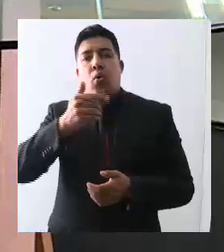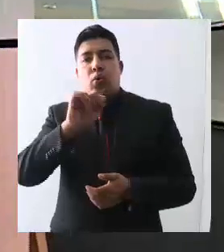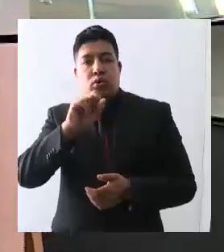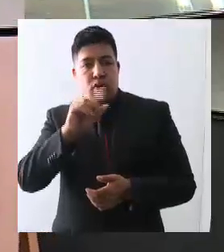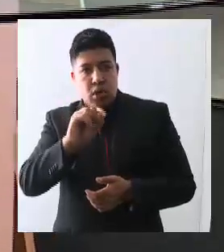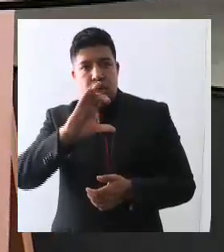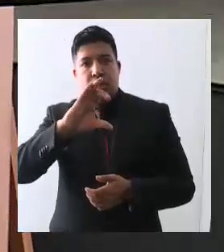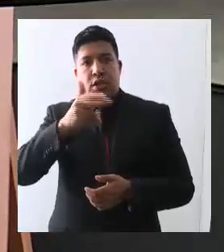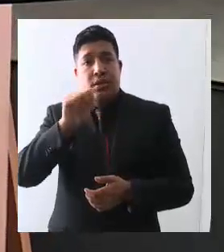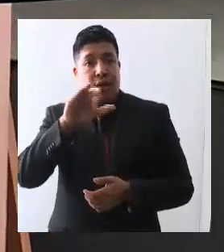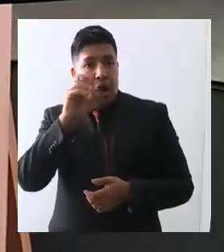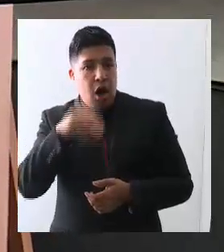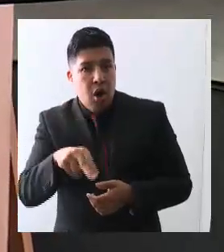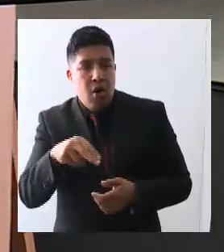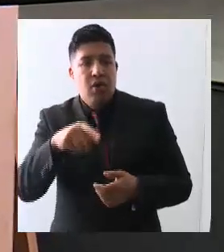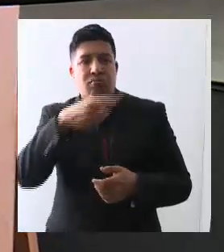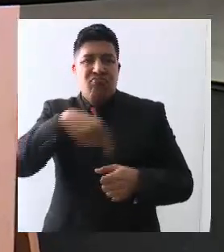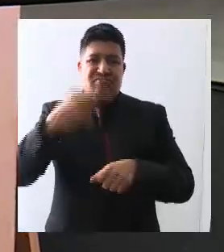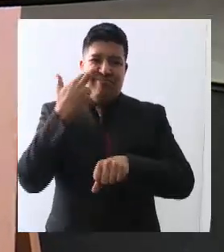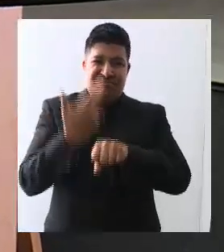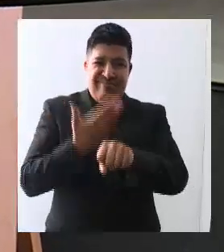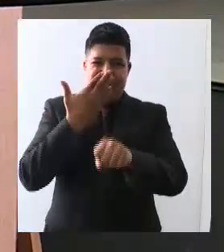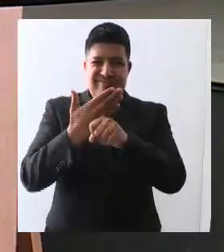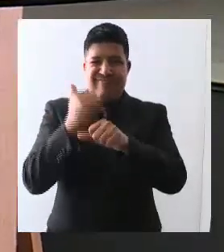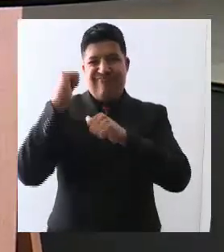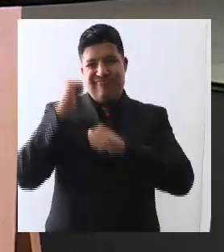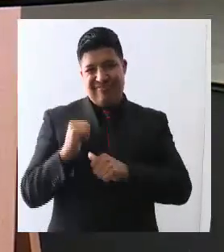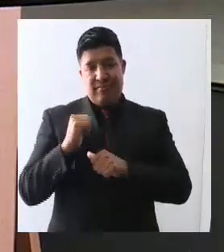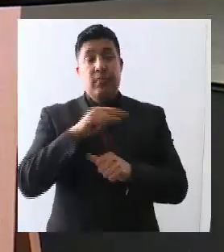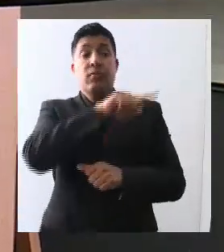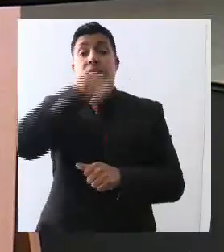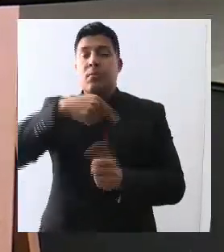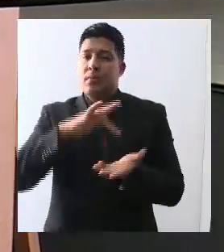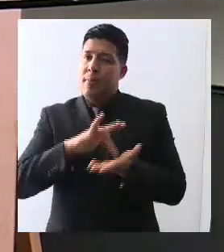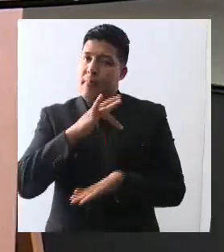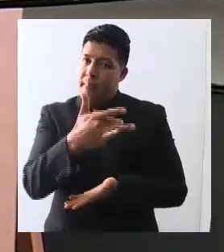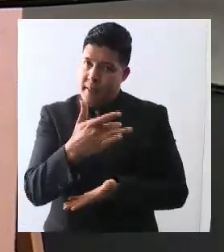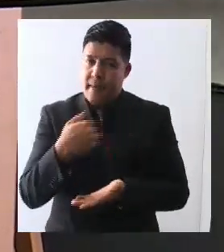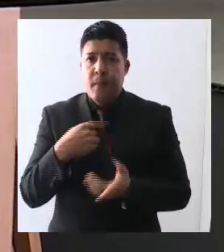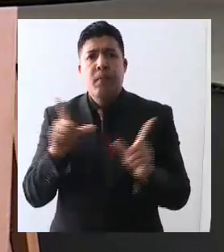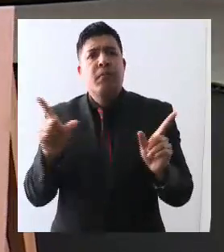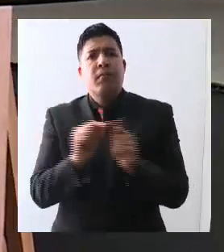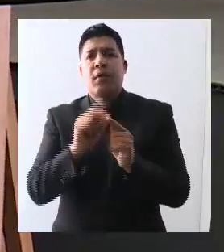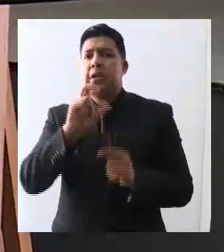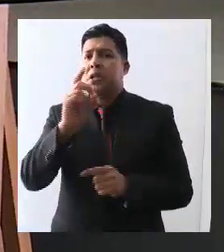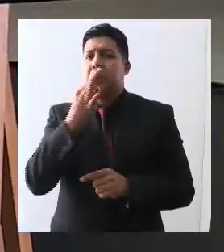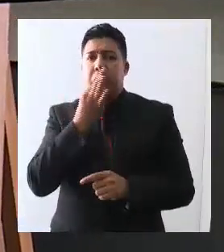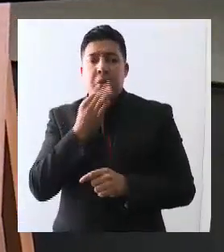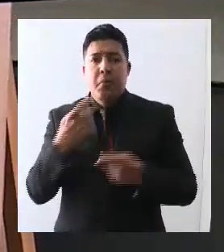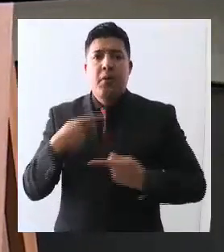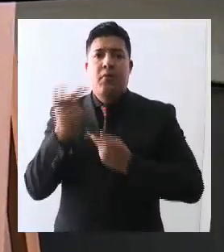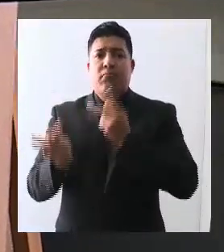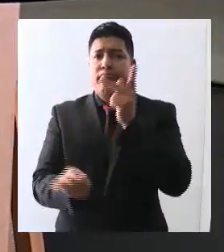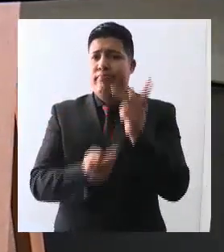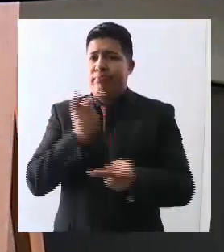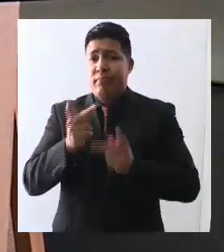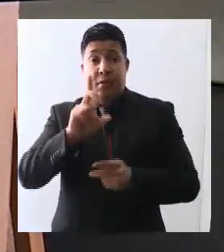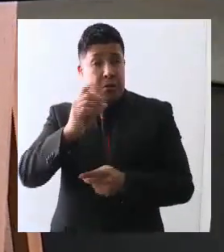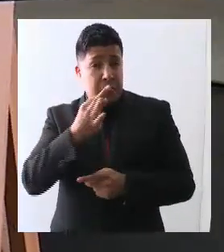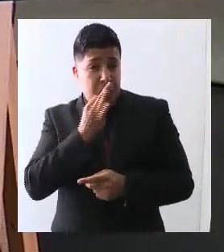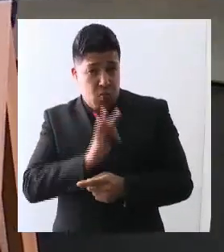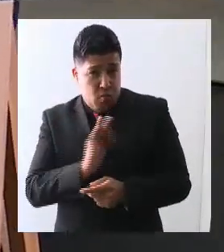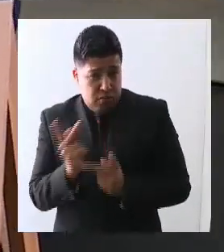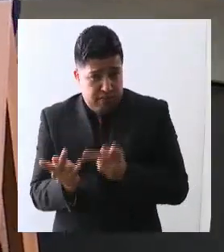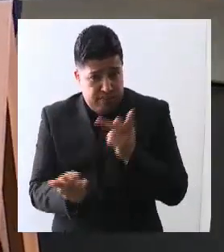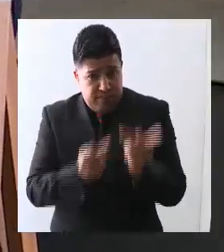tenemos para este bloque 30 minutos, no vamos a controlar el tiempo. Van a poder hacer dentro de esos 30 minutos las